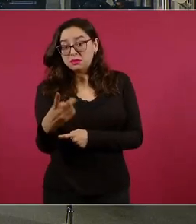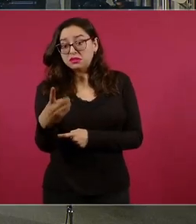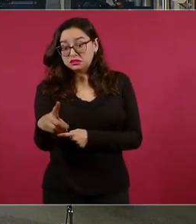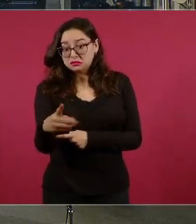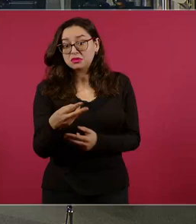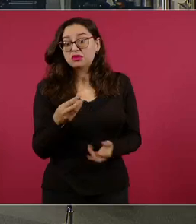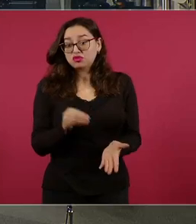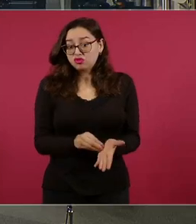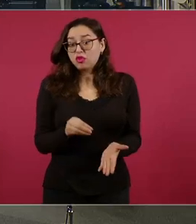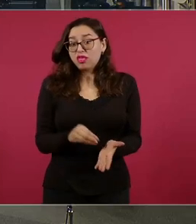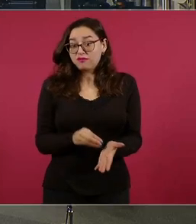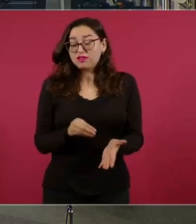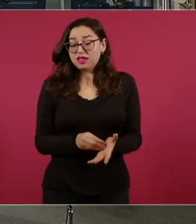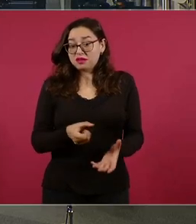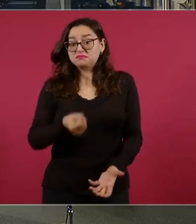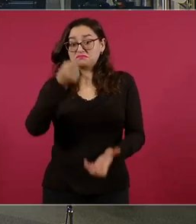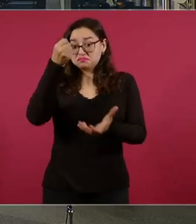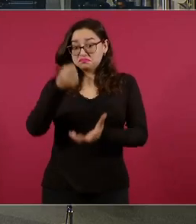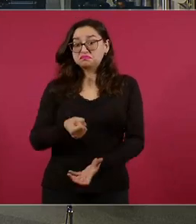las dependencias.